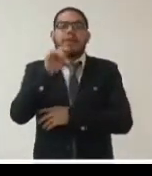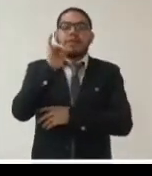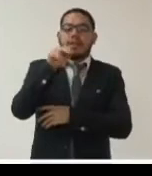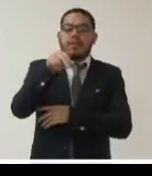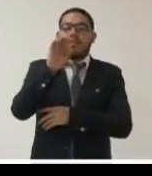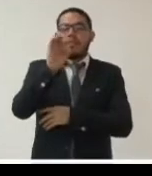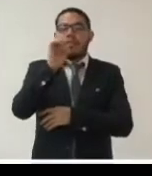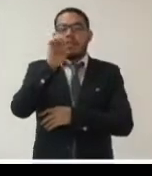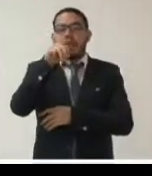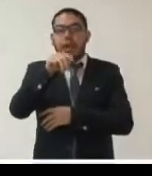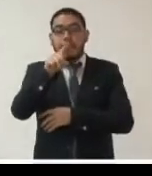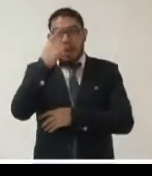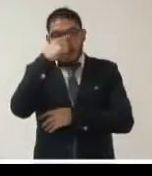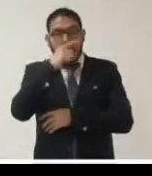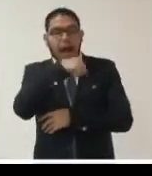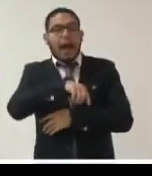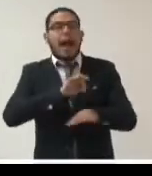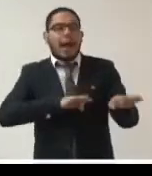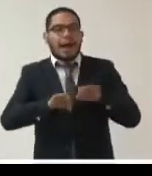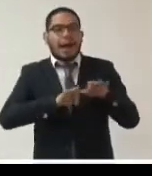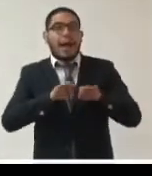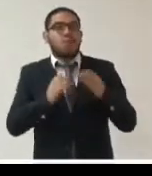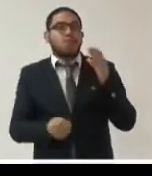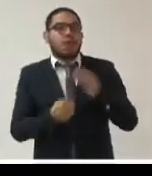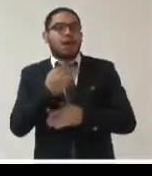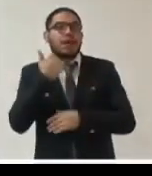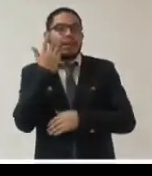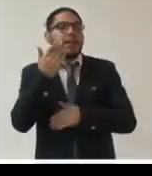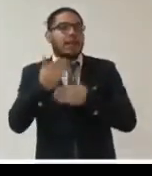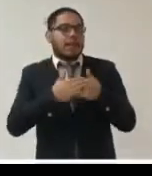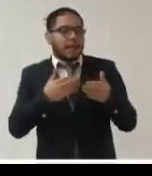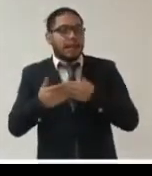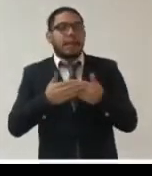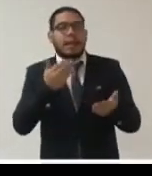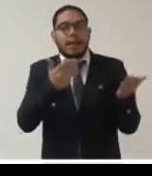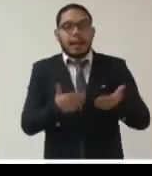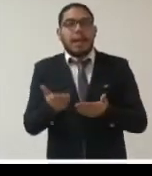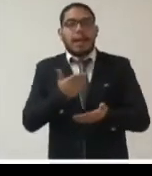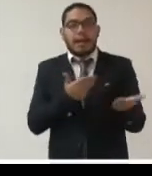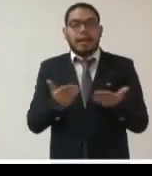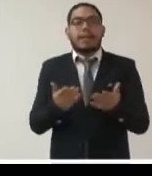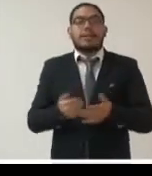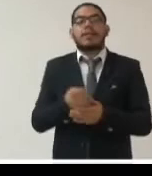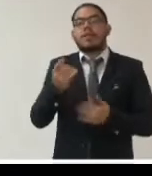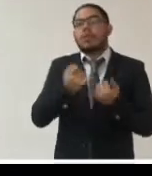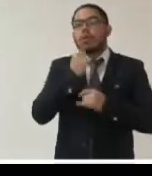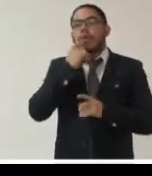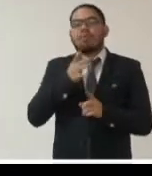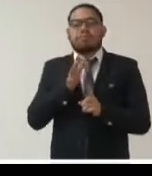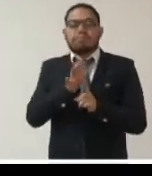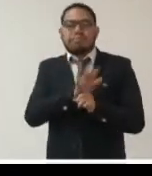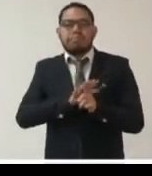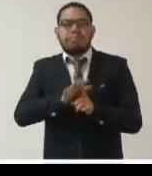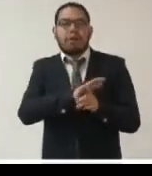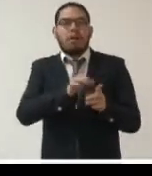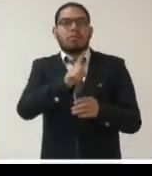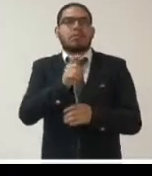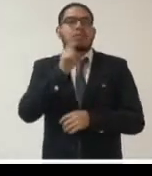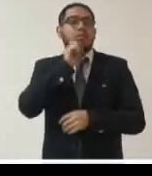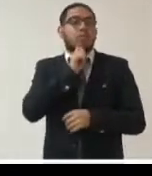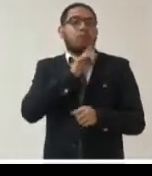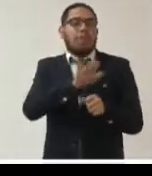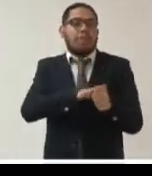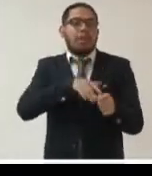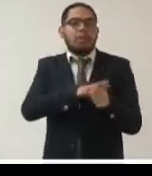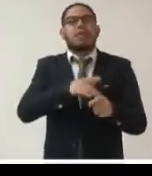aplicar también en México recomendaciones que hemos hecho en relación con el acoso sexual laboral en el ámbito digital